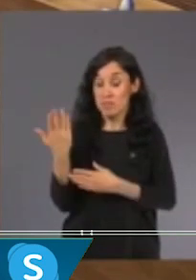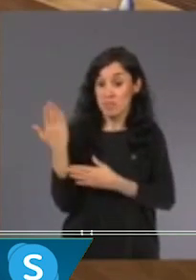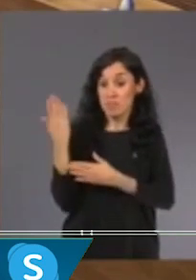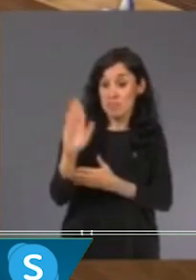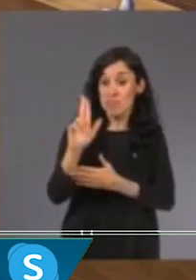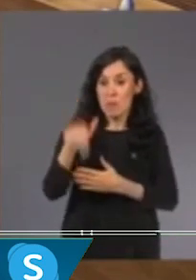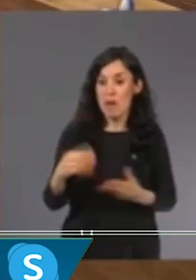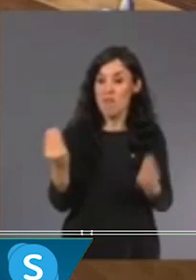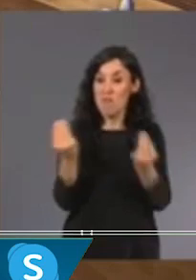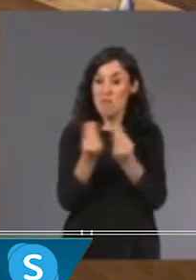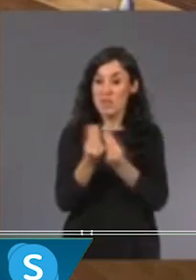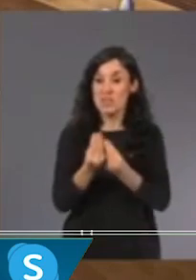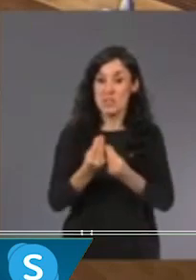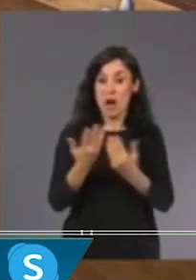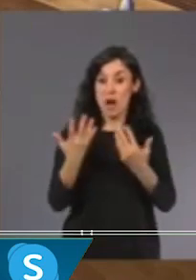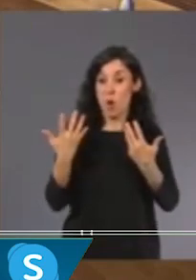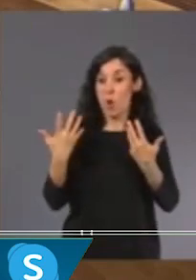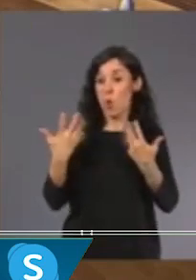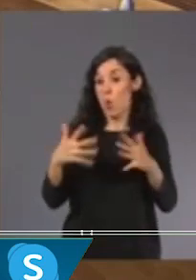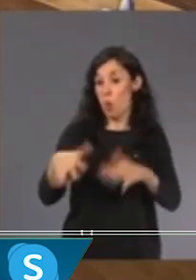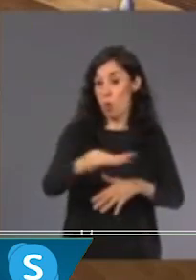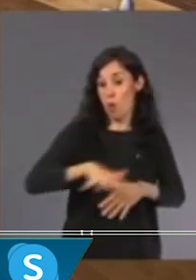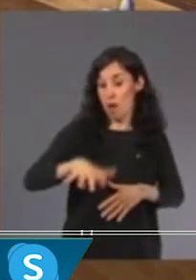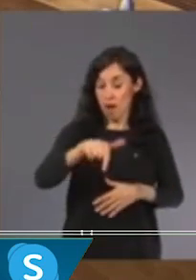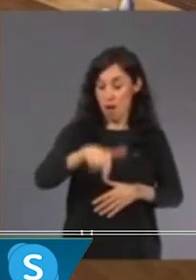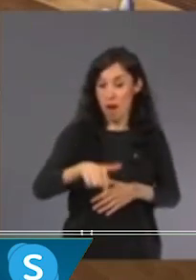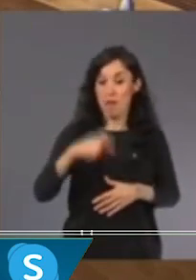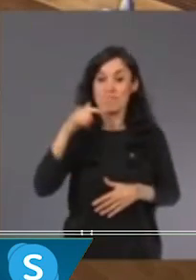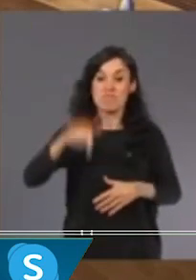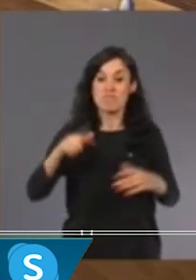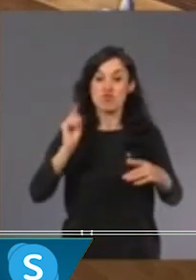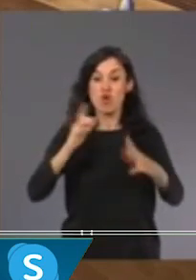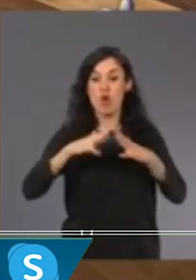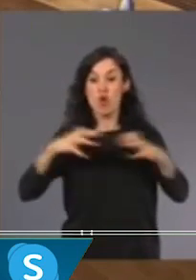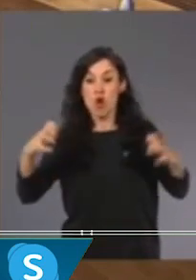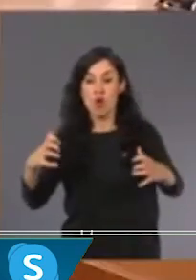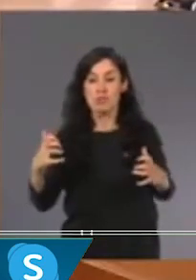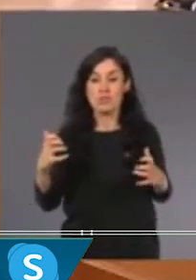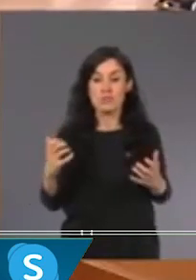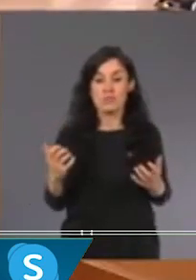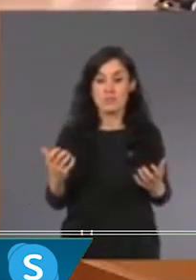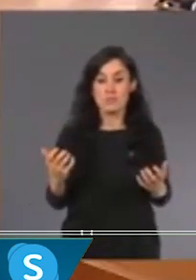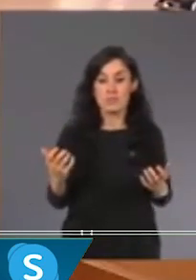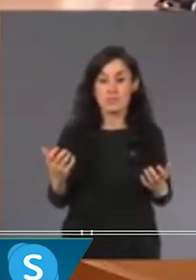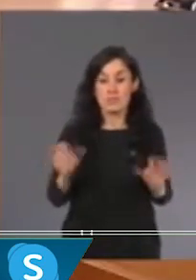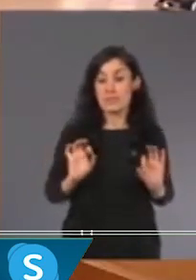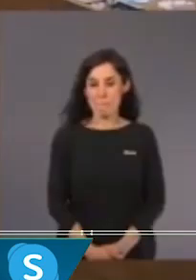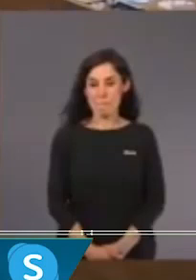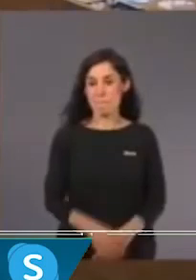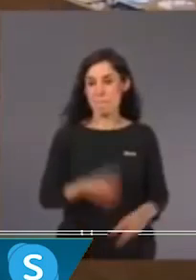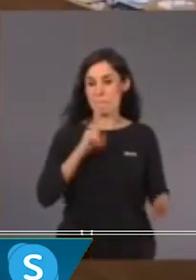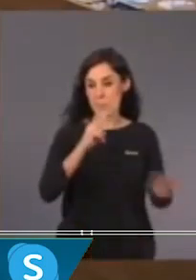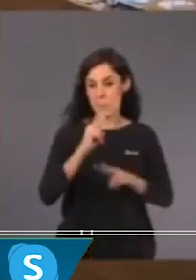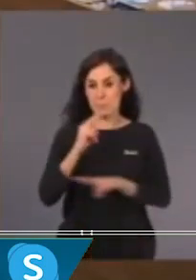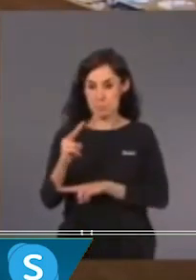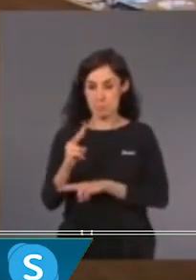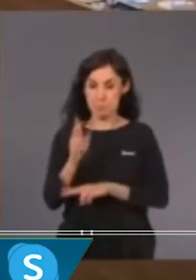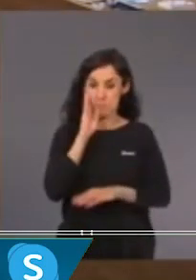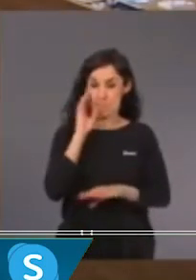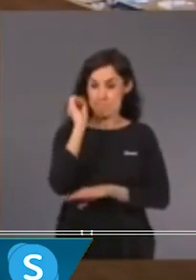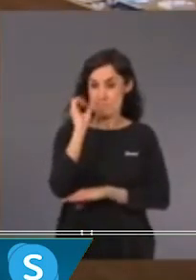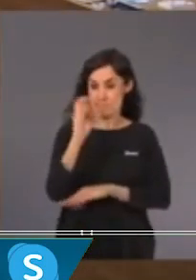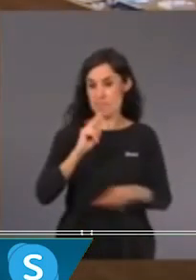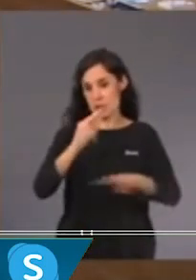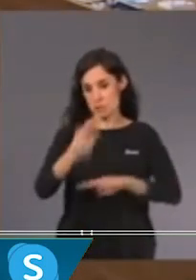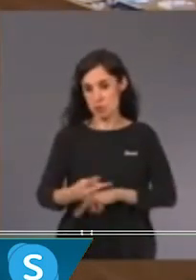abrir los colegios y como aquí no hay un plan de realización de test ni de sustitución de los profesores,